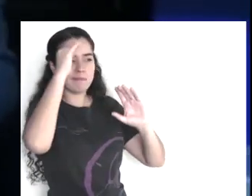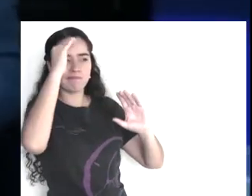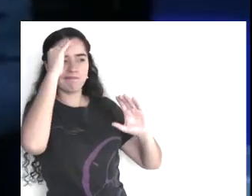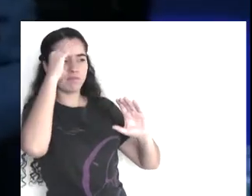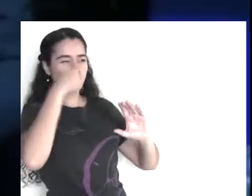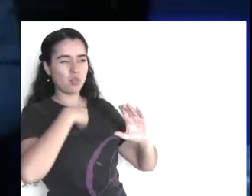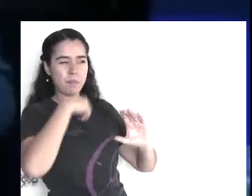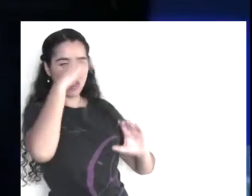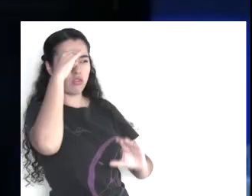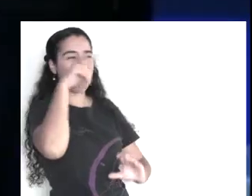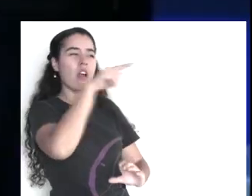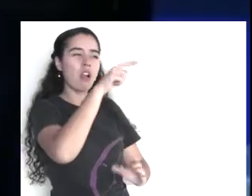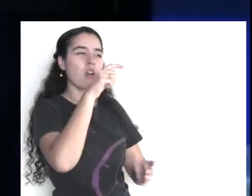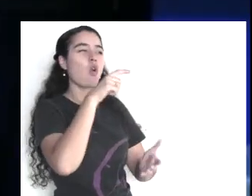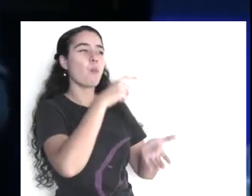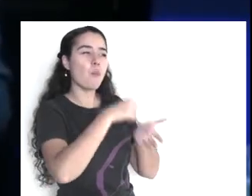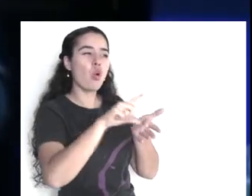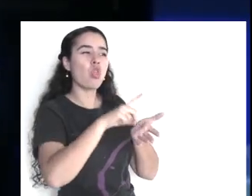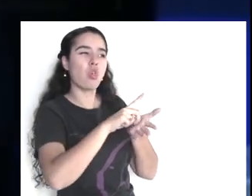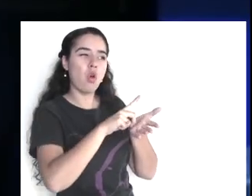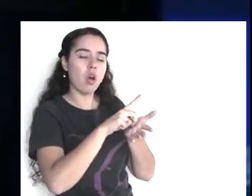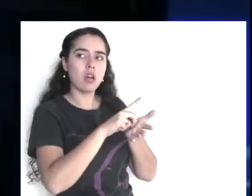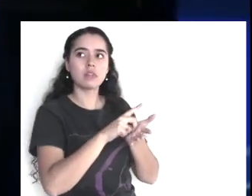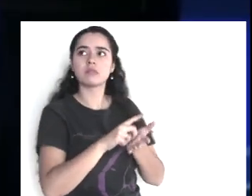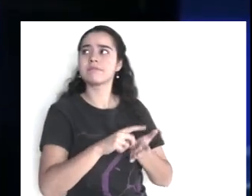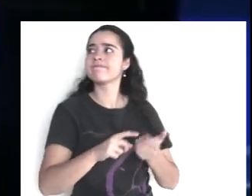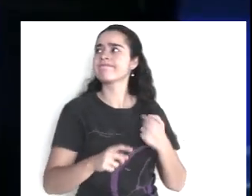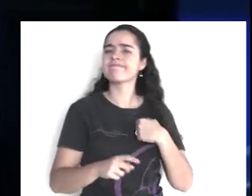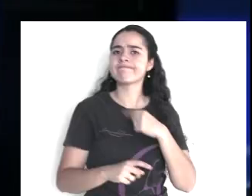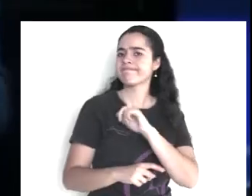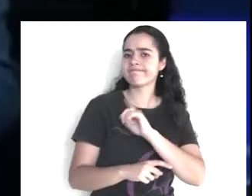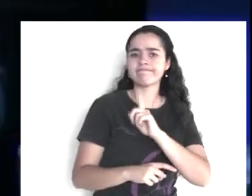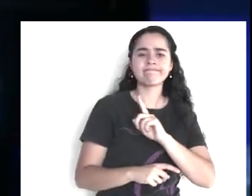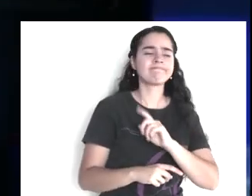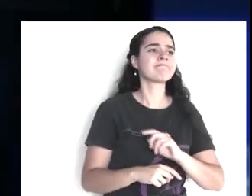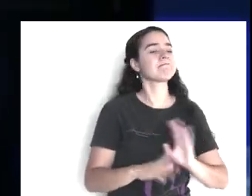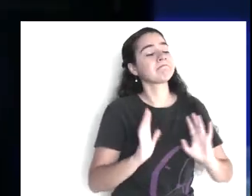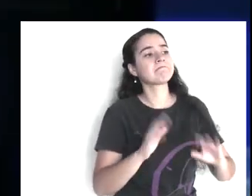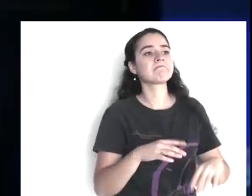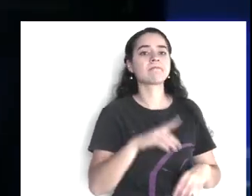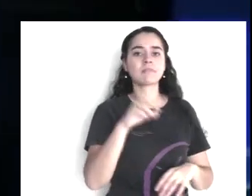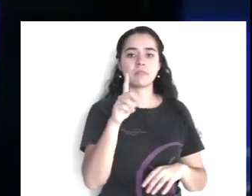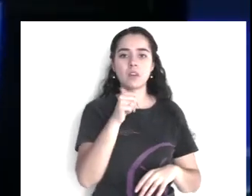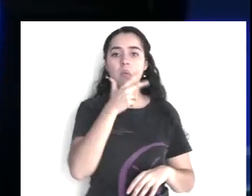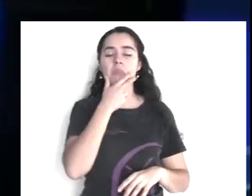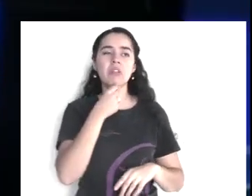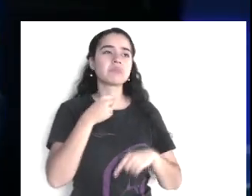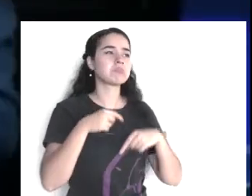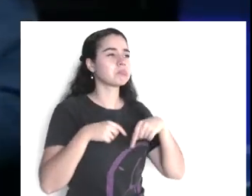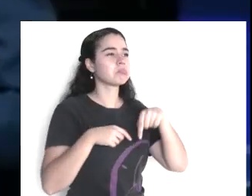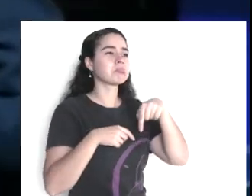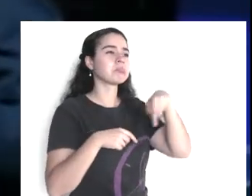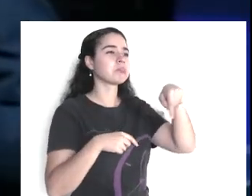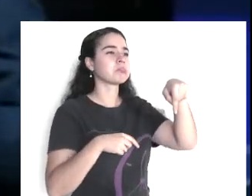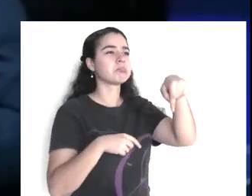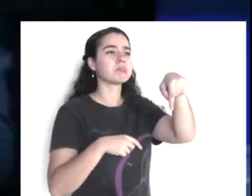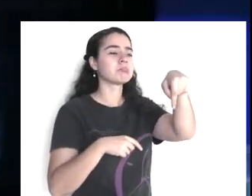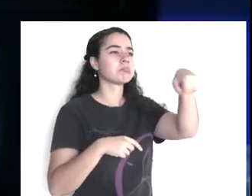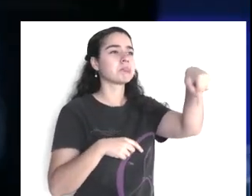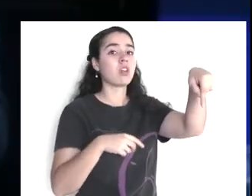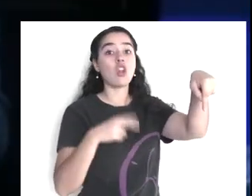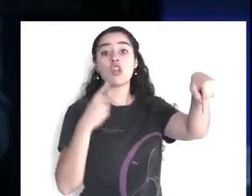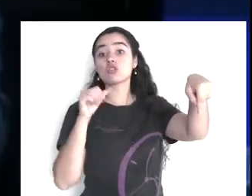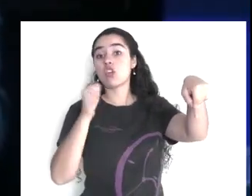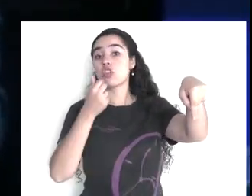y va caminando, y ahí va, y todos van, y estos dos, eran dos, van detrás de él, y van diciendo, no, solito vaya a algún parque, y se va a